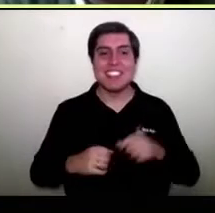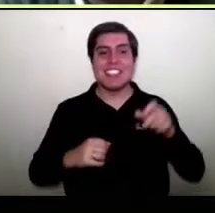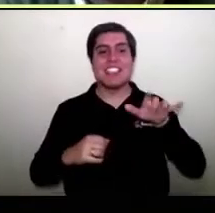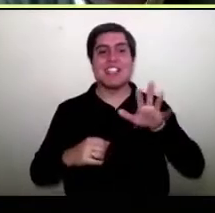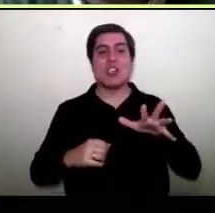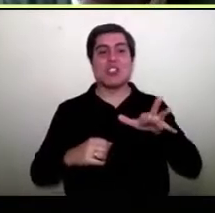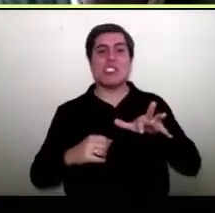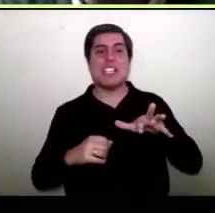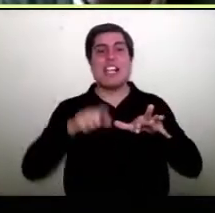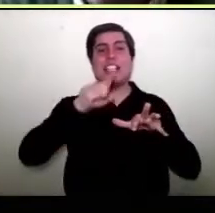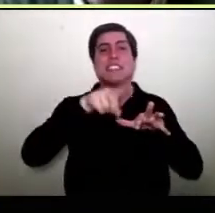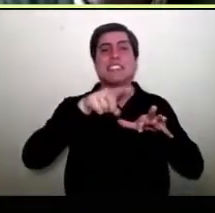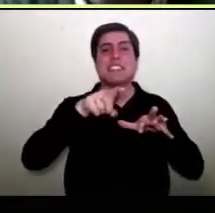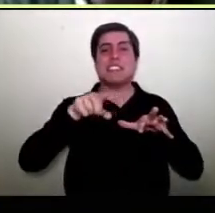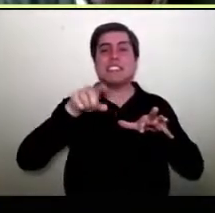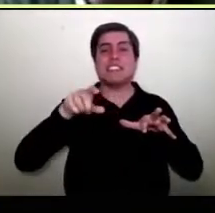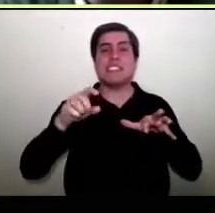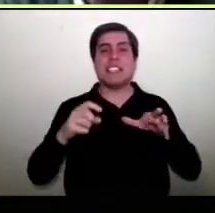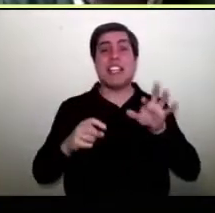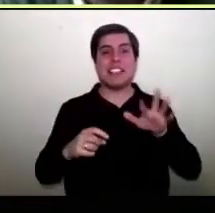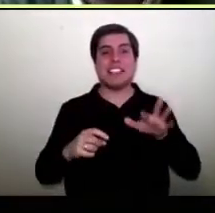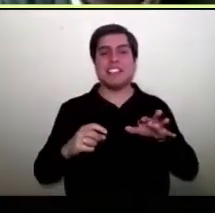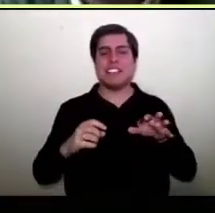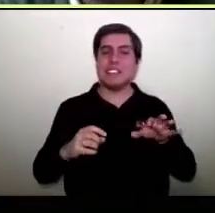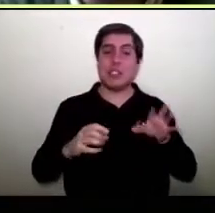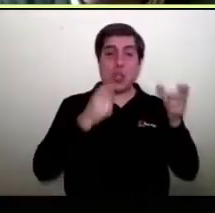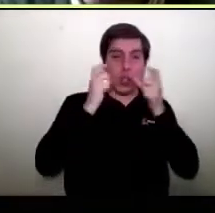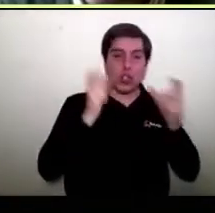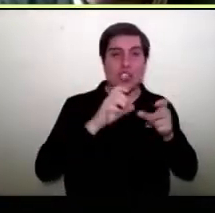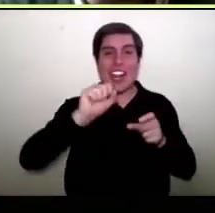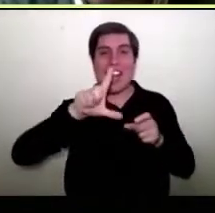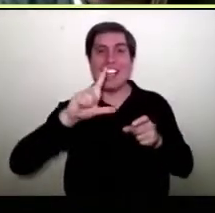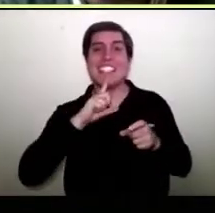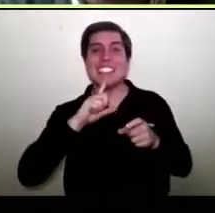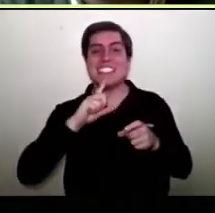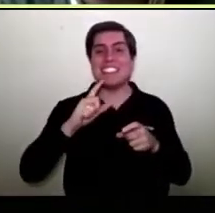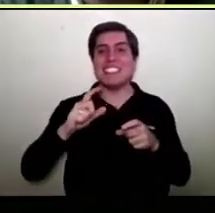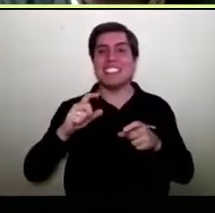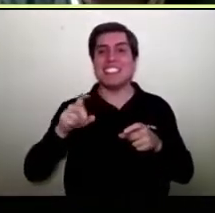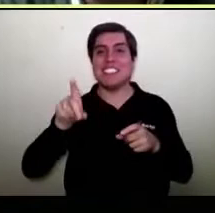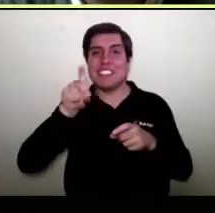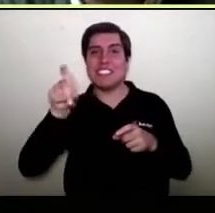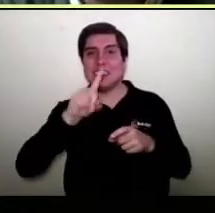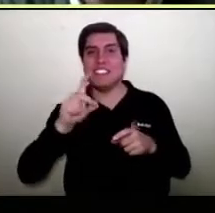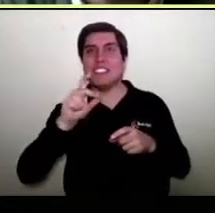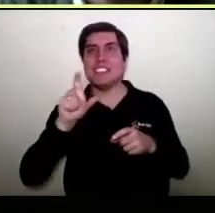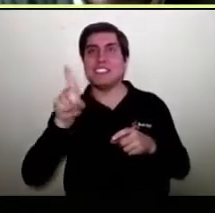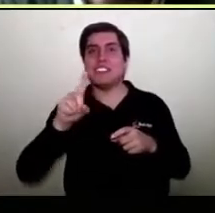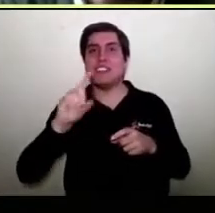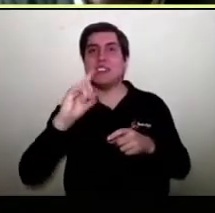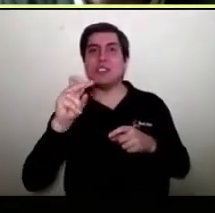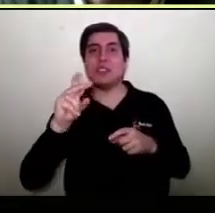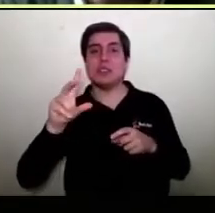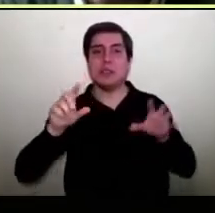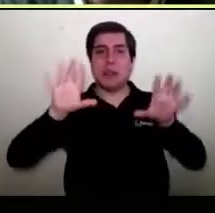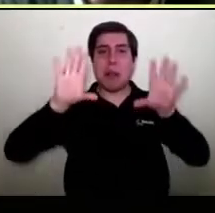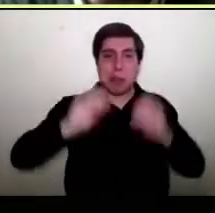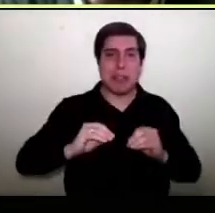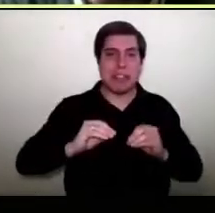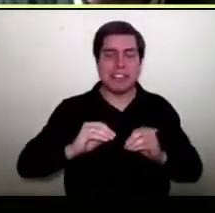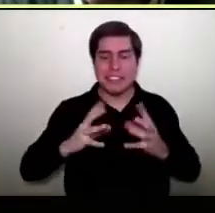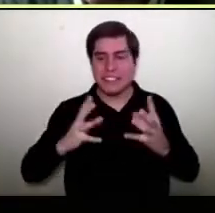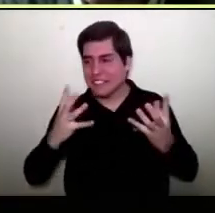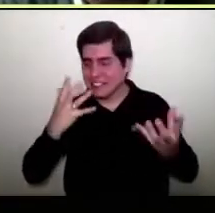suprimir, me destruye mi computador. Entonces, en el fondo, ¿cómo soluciono y cómo aprendo todo esto? Muchas veces